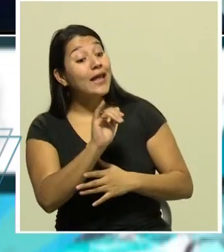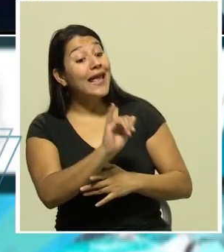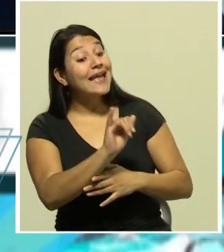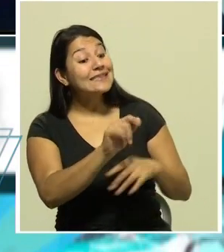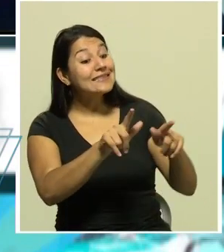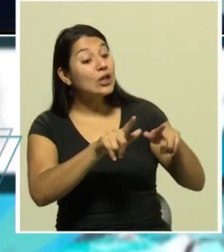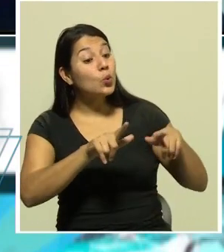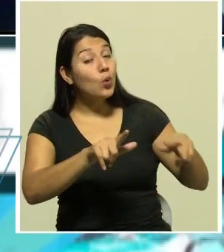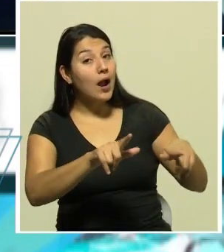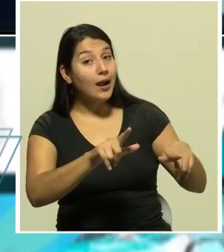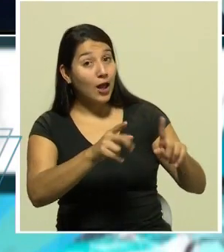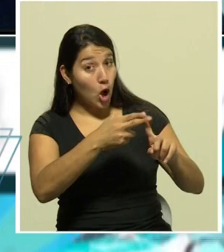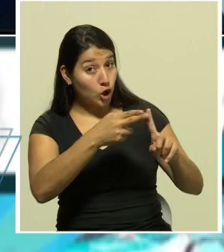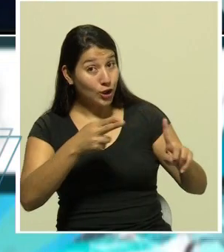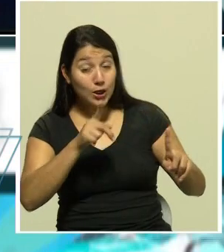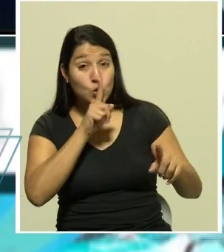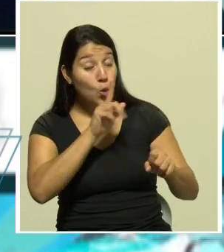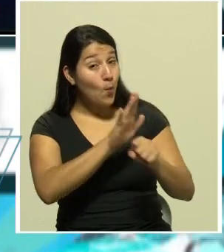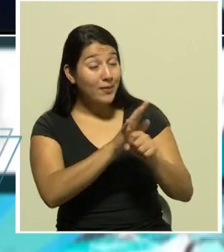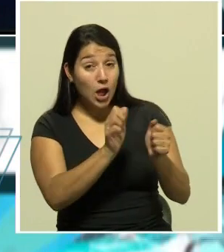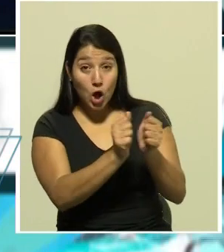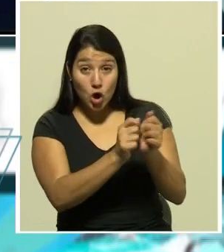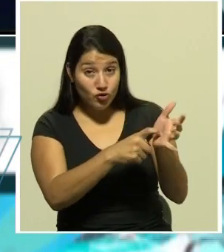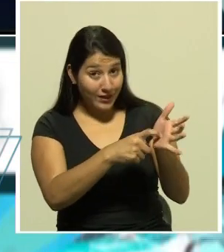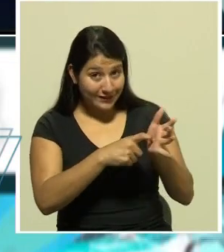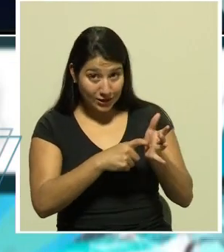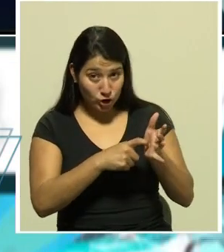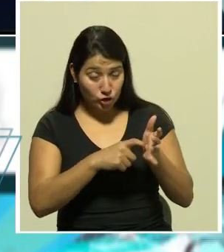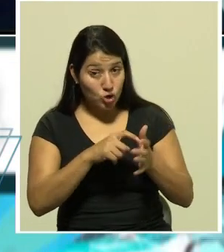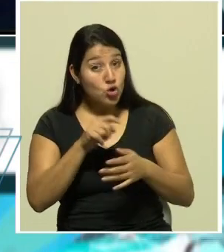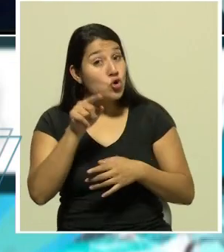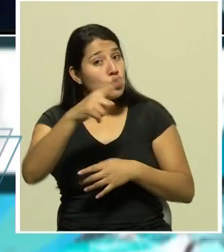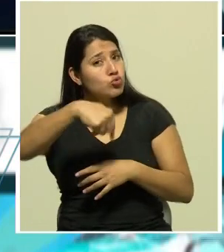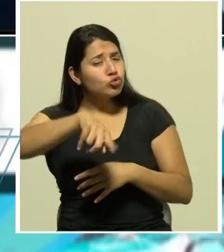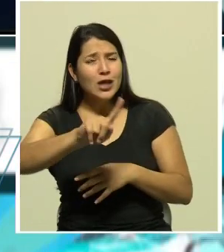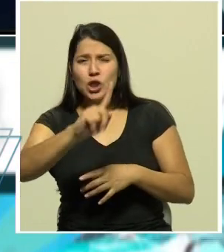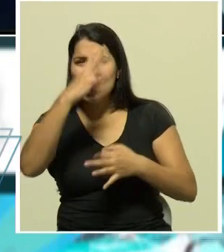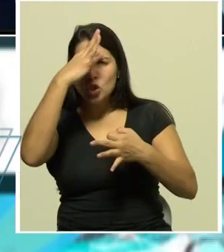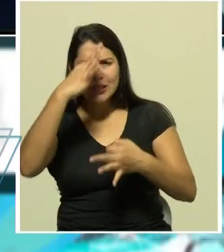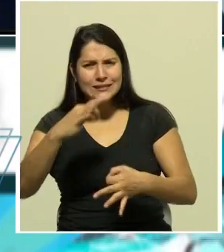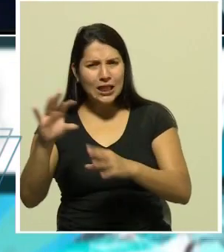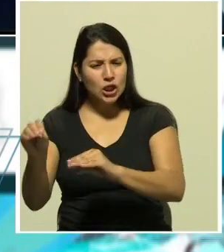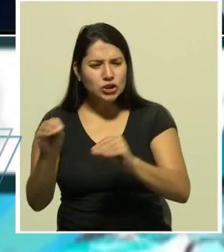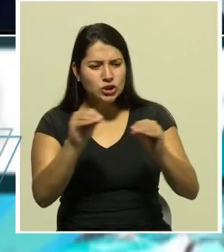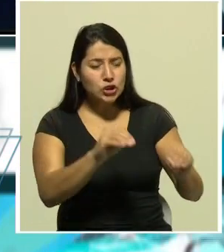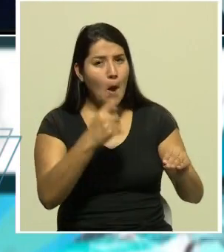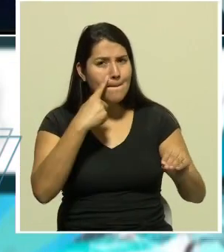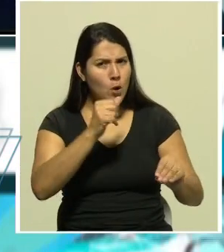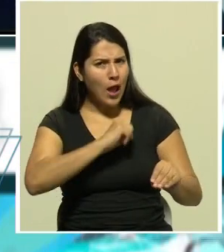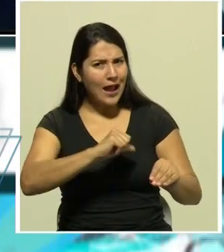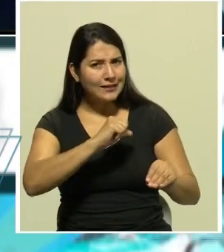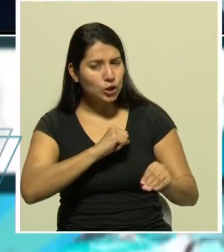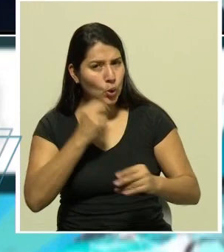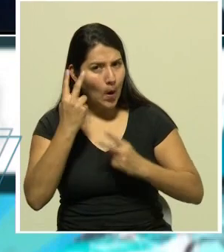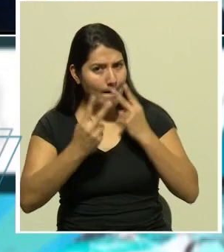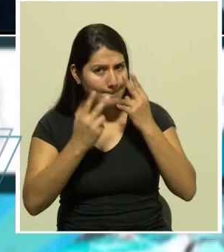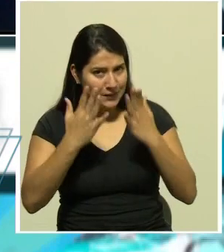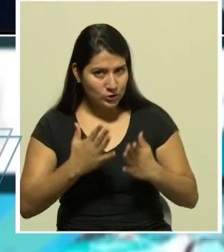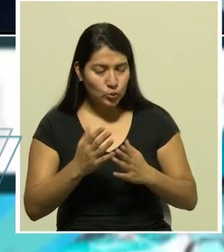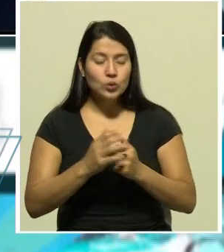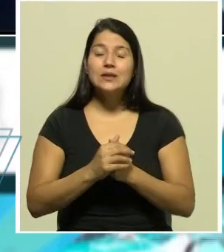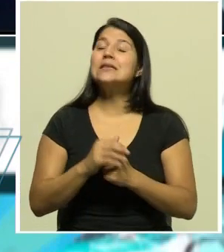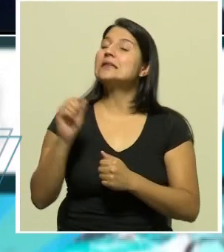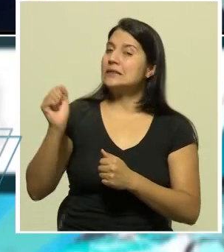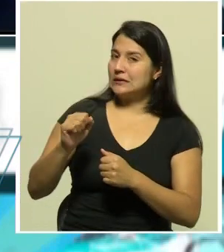presión de los vecinos en principio la decisión se tomó frente a situaciones específicas que se encontraron dentro